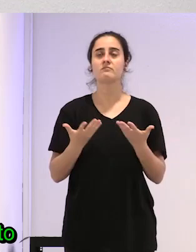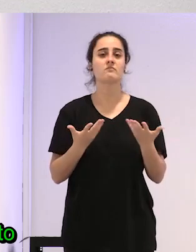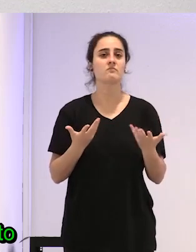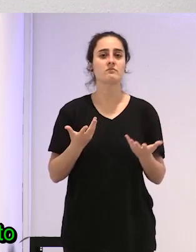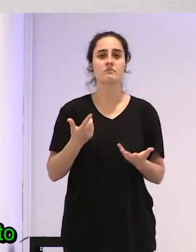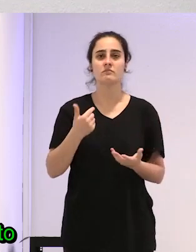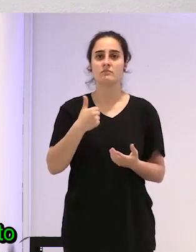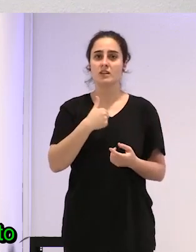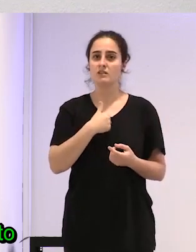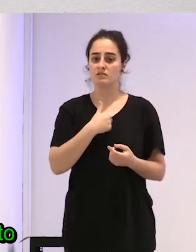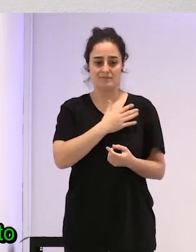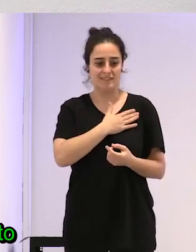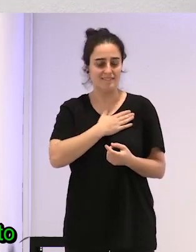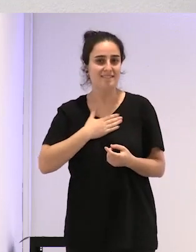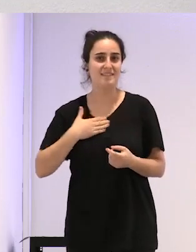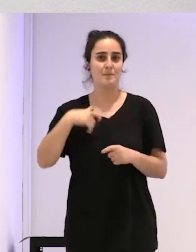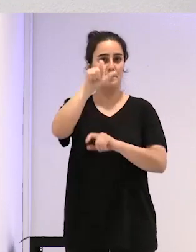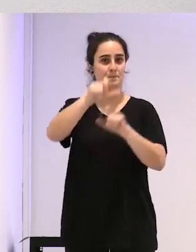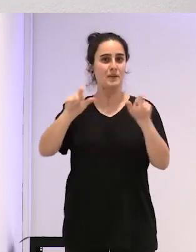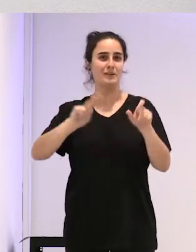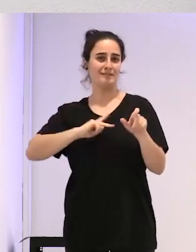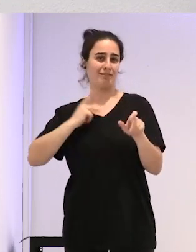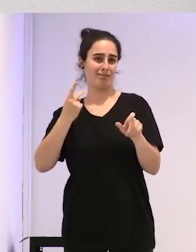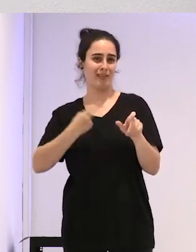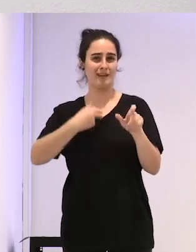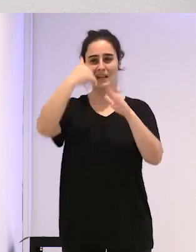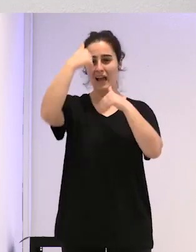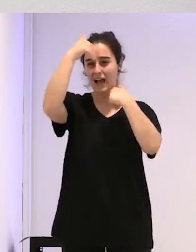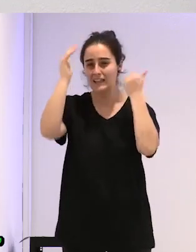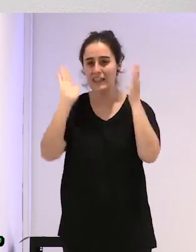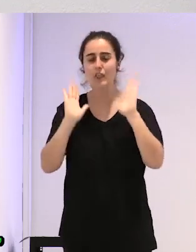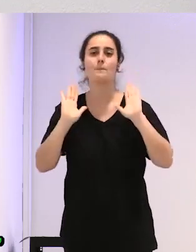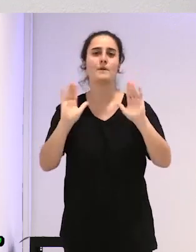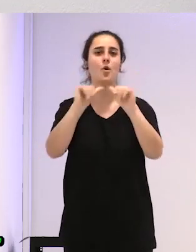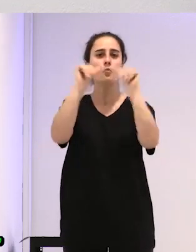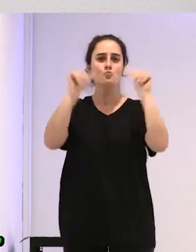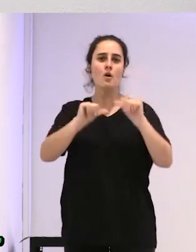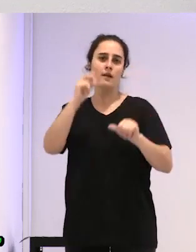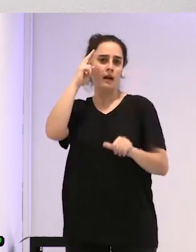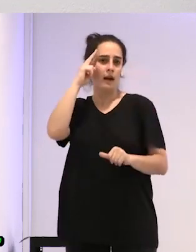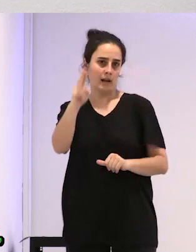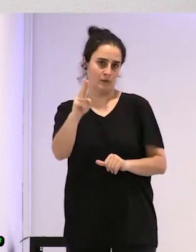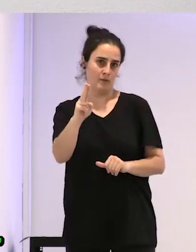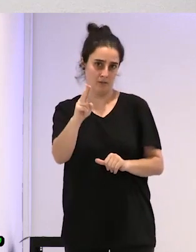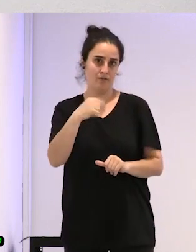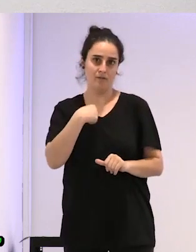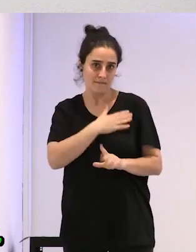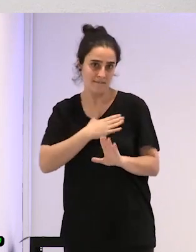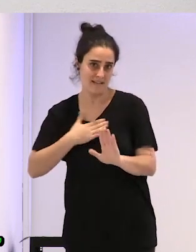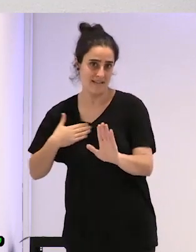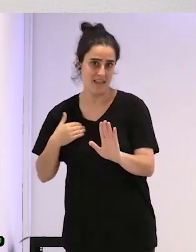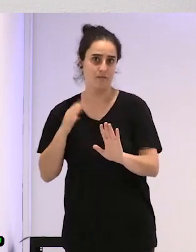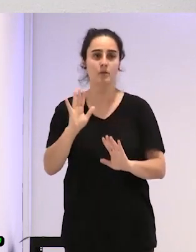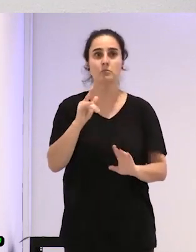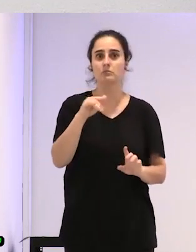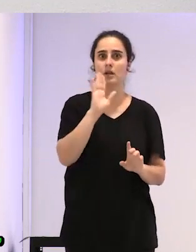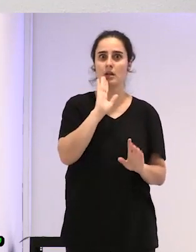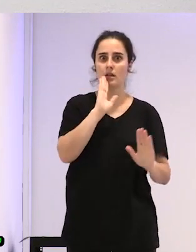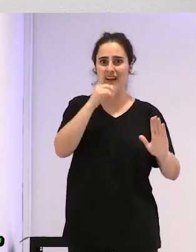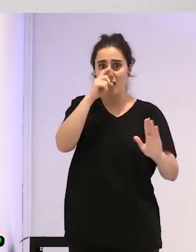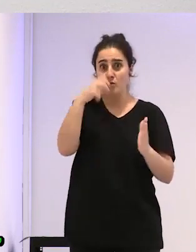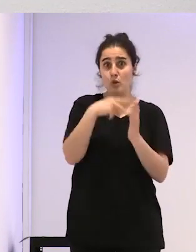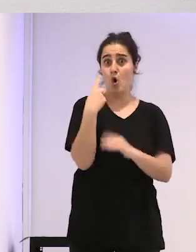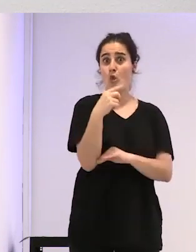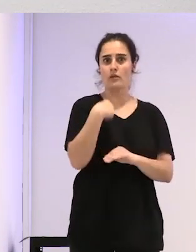daría atención a las personas trans desde un modelo respetuoso. Yo en aquel momento no tenía ni idea, o lo aseguro,